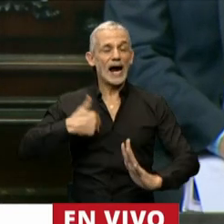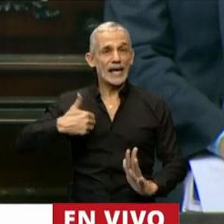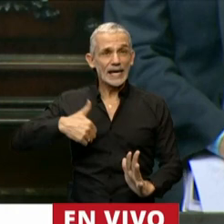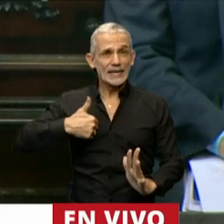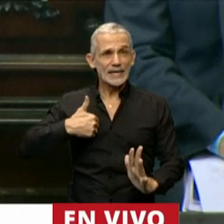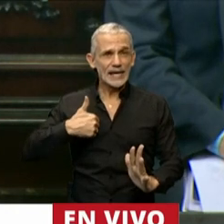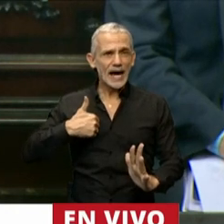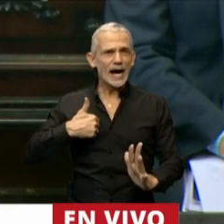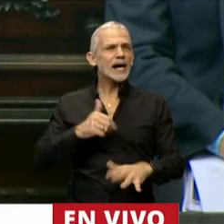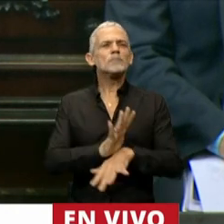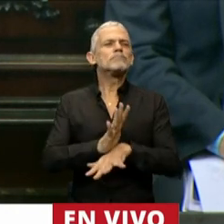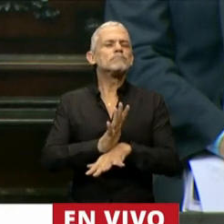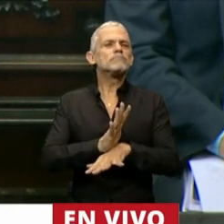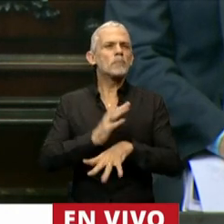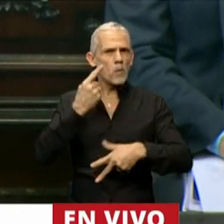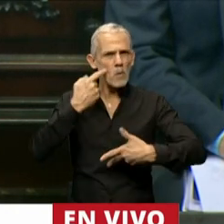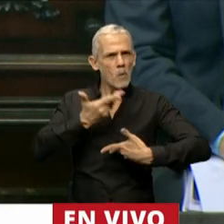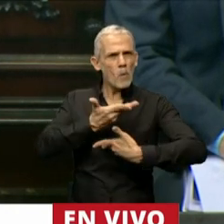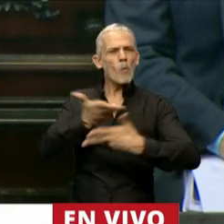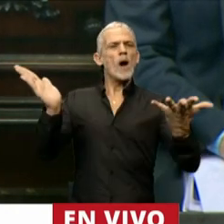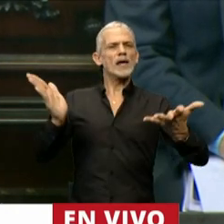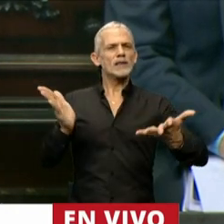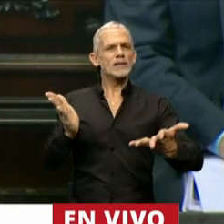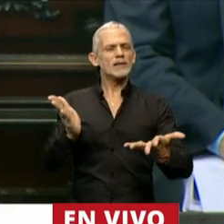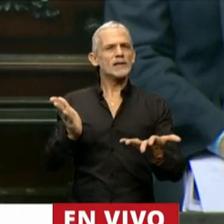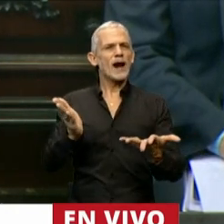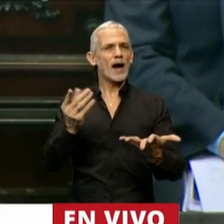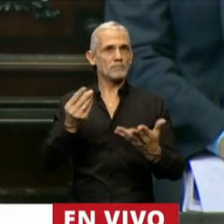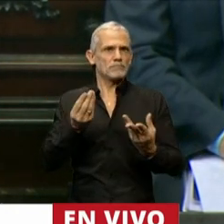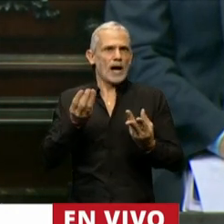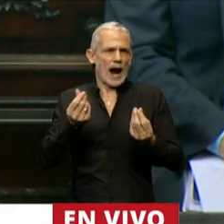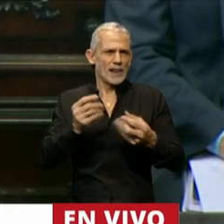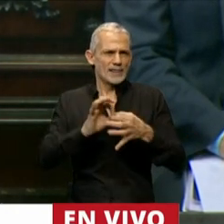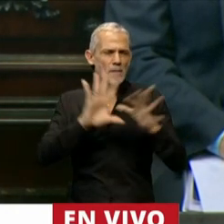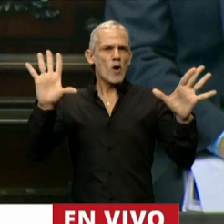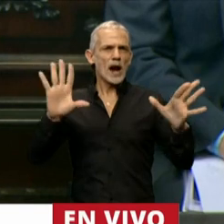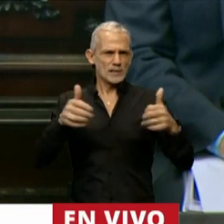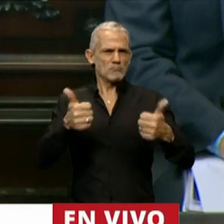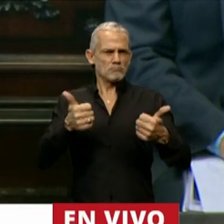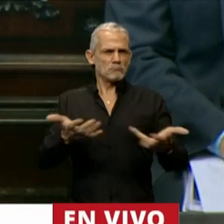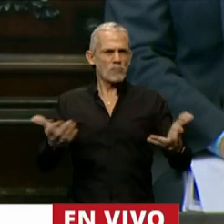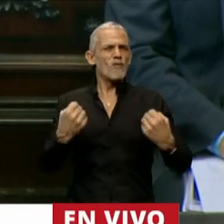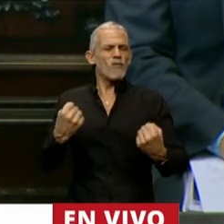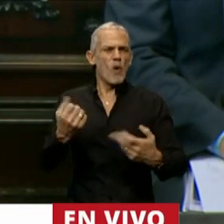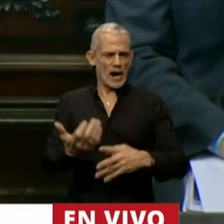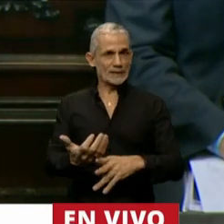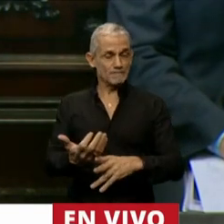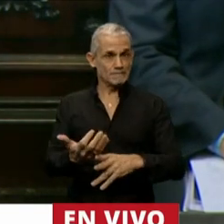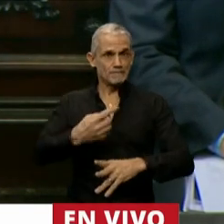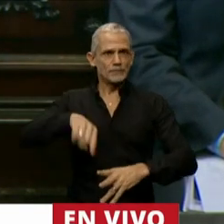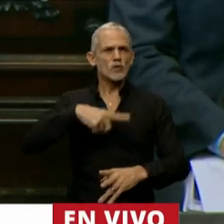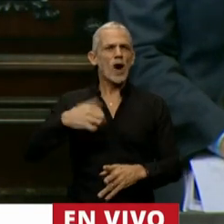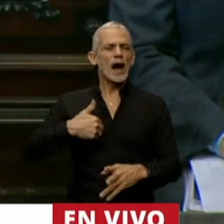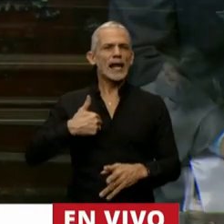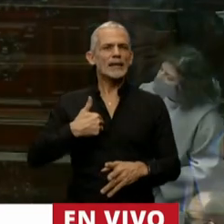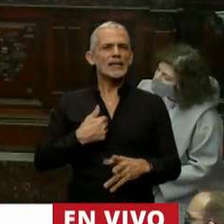dio una nueva muestra de su calidad democrática, de su calidad institucional y entonces tuvimos